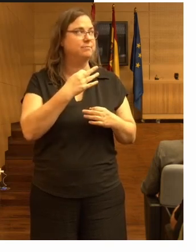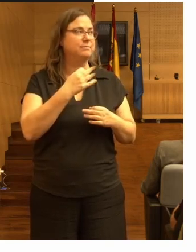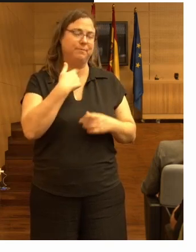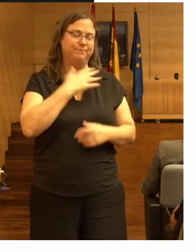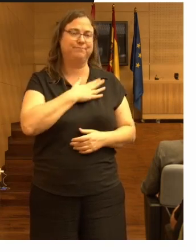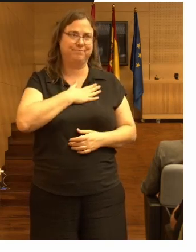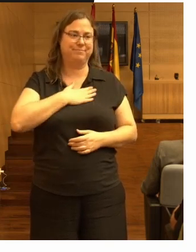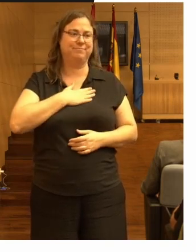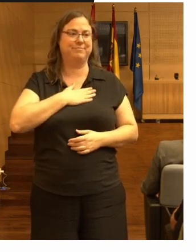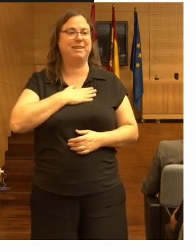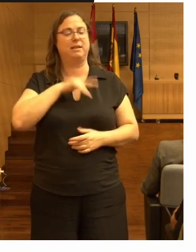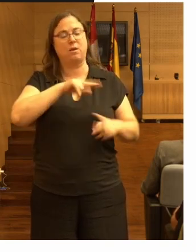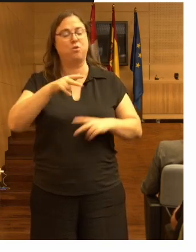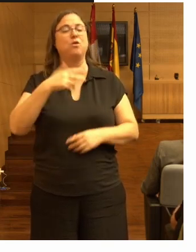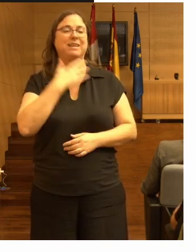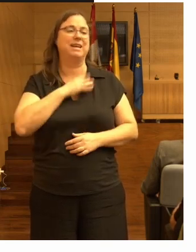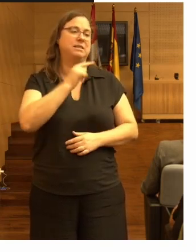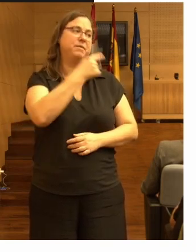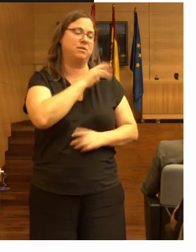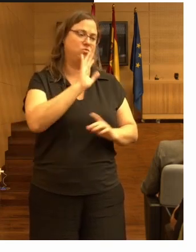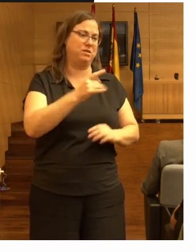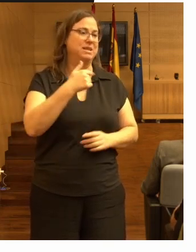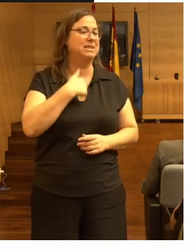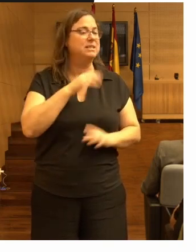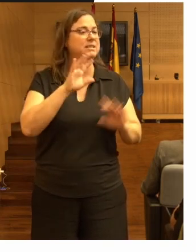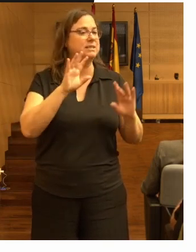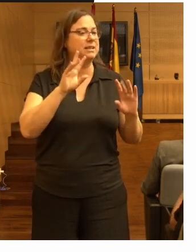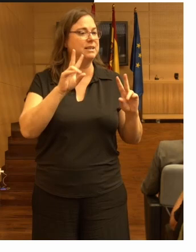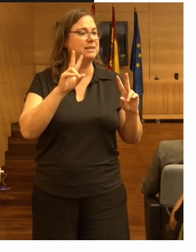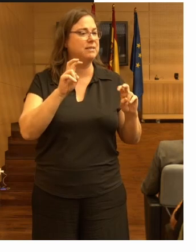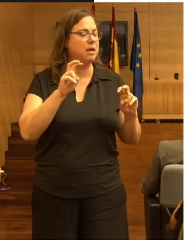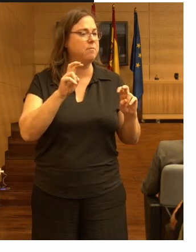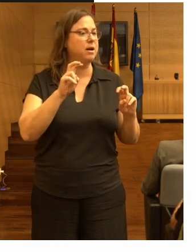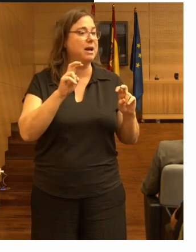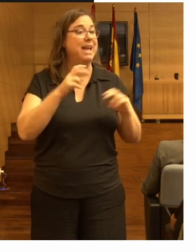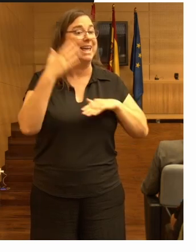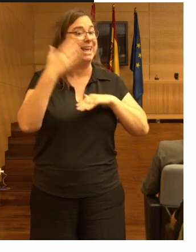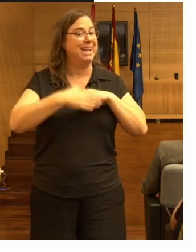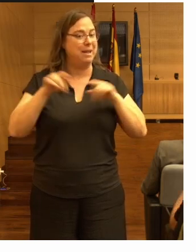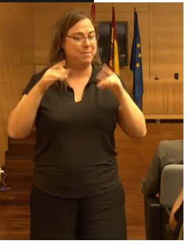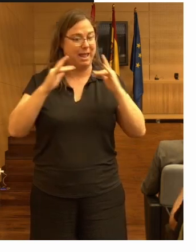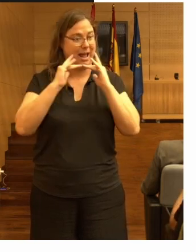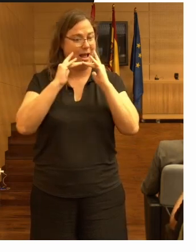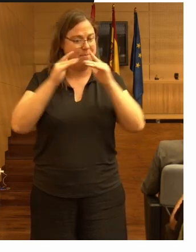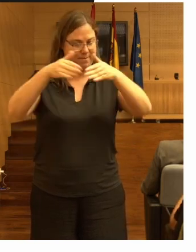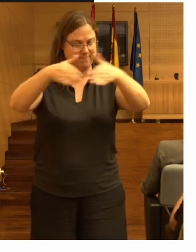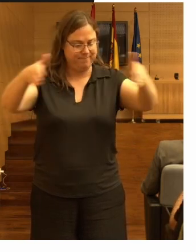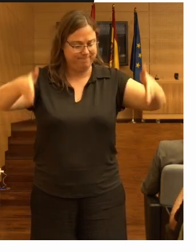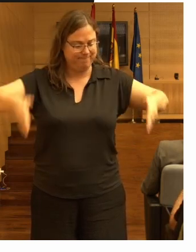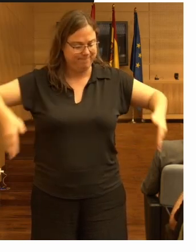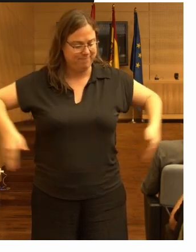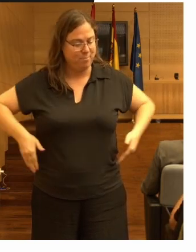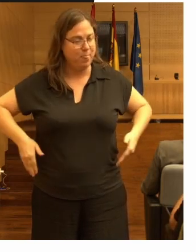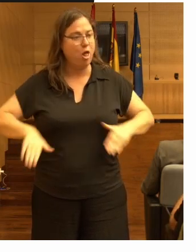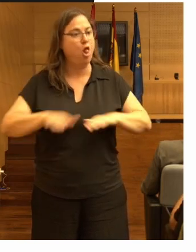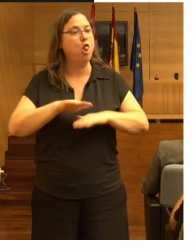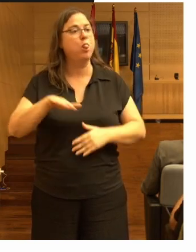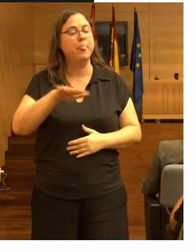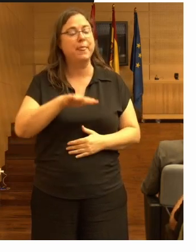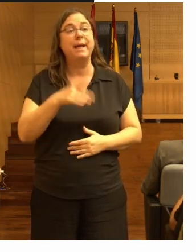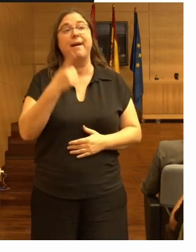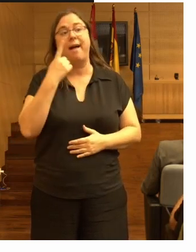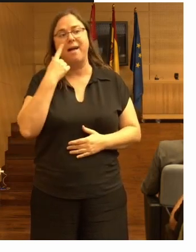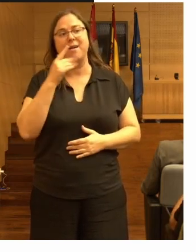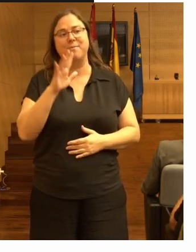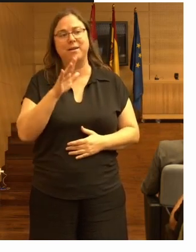Elizabeth sí, bueno el tema sobre los límites de la cama eso habría que